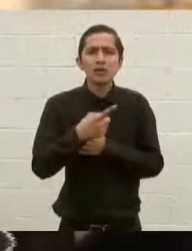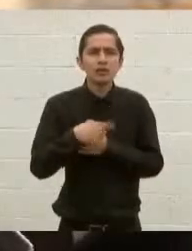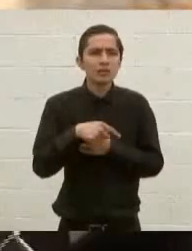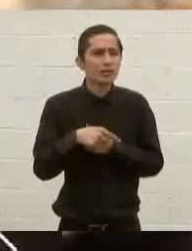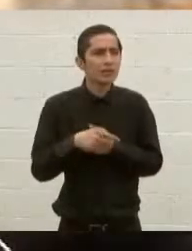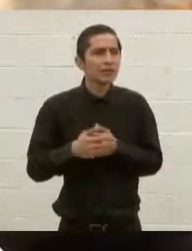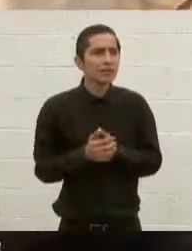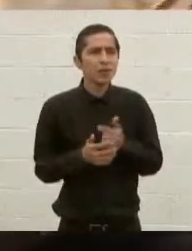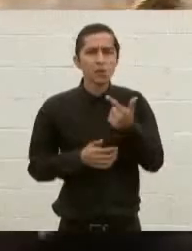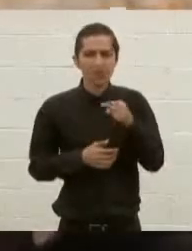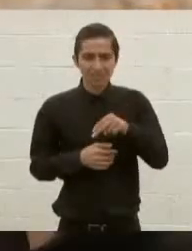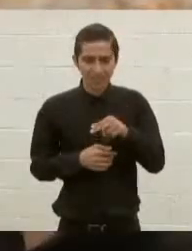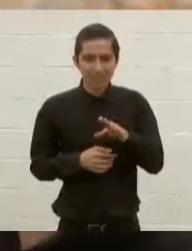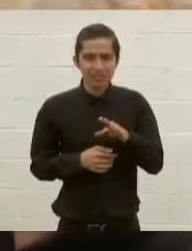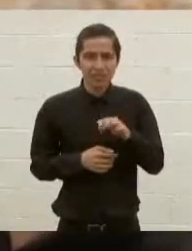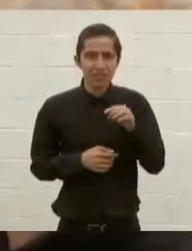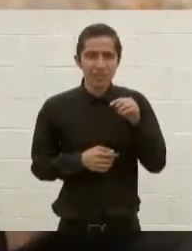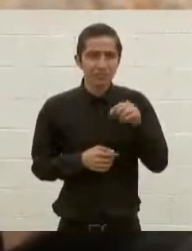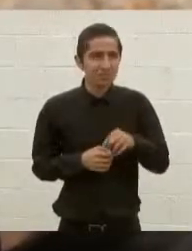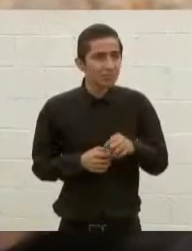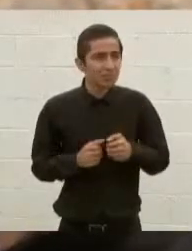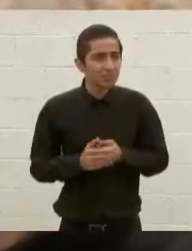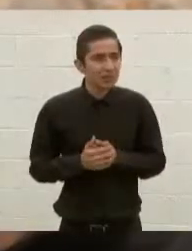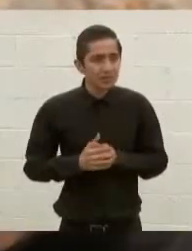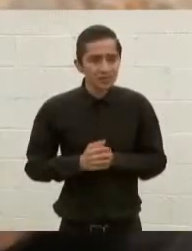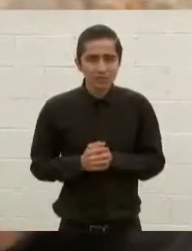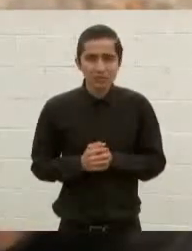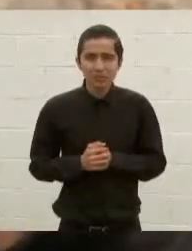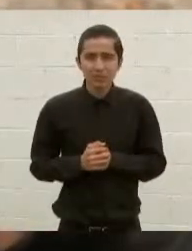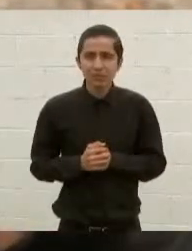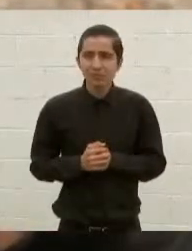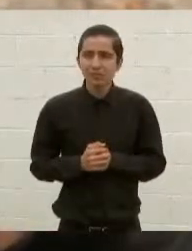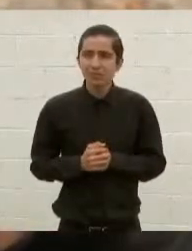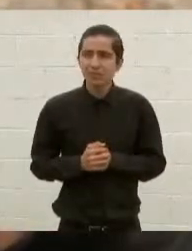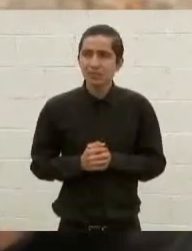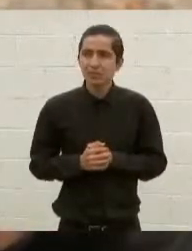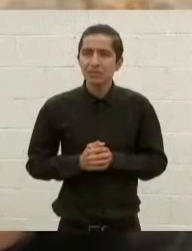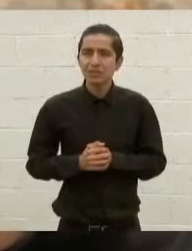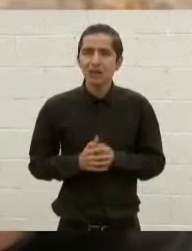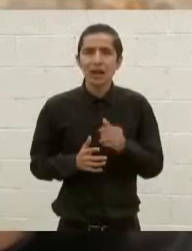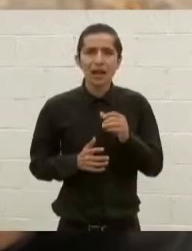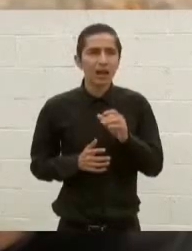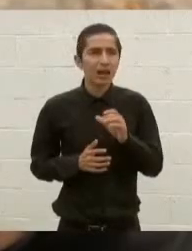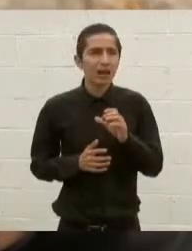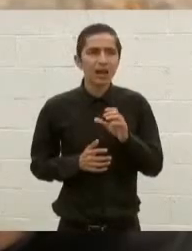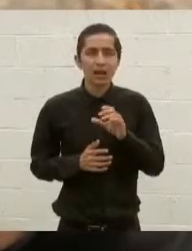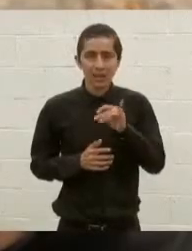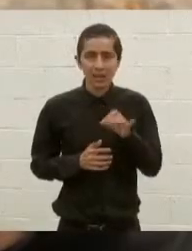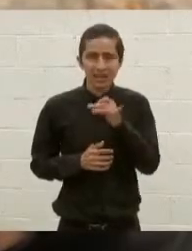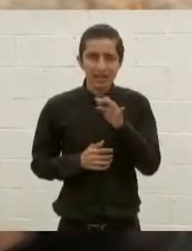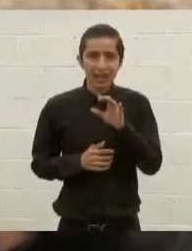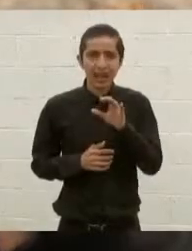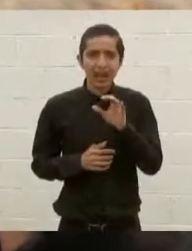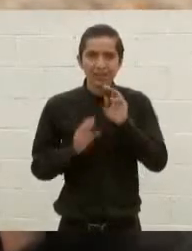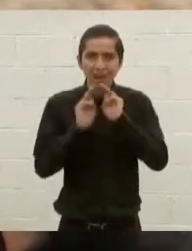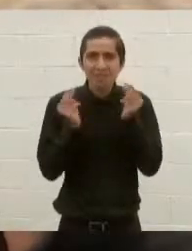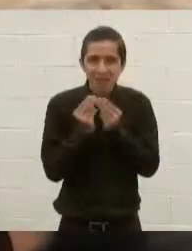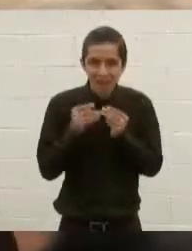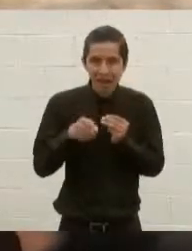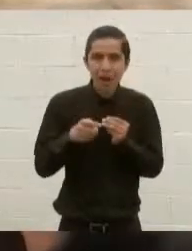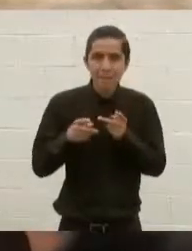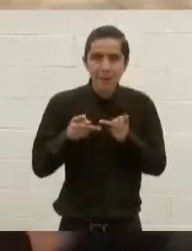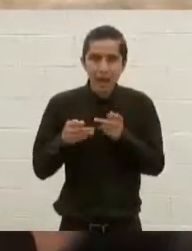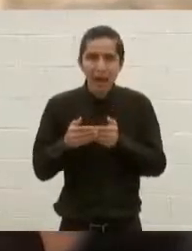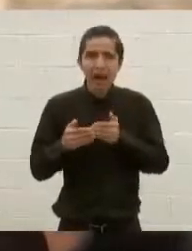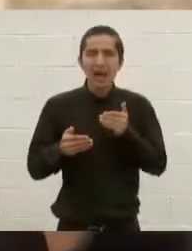Centro Nacional de Inteligencia tenía información desde hace 7, 10 días que el cártel Jalisco Nueva Generación preparaba un atentado contra un